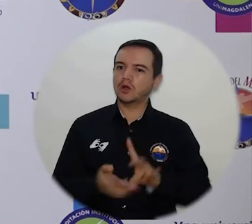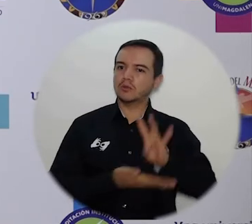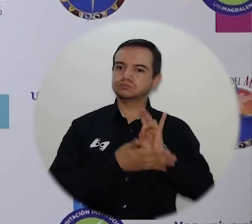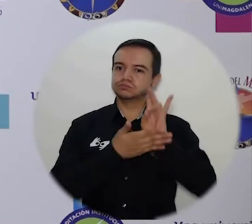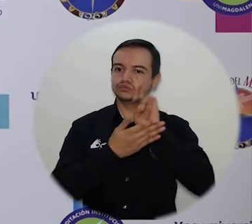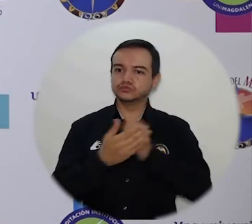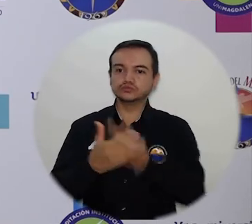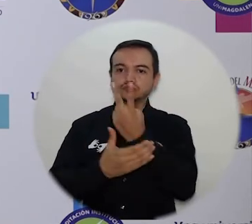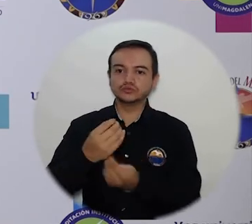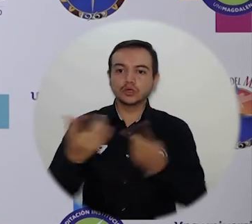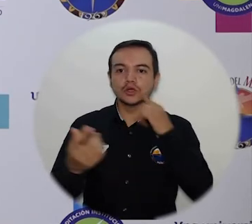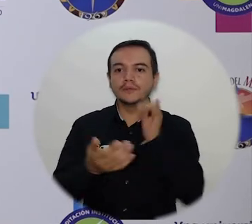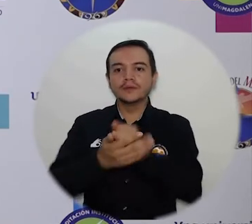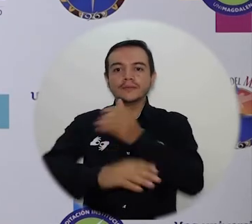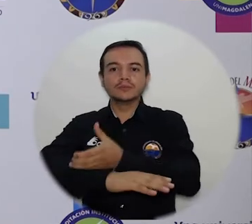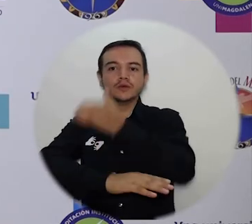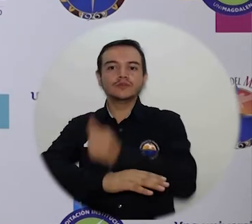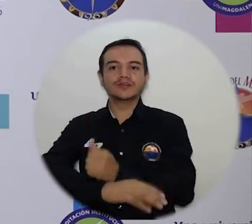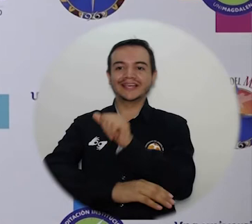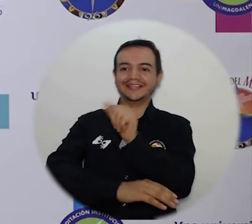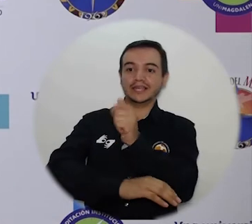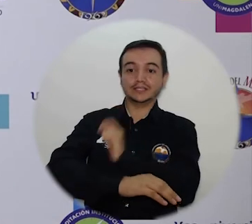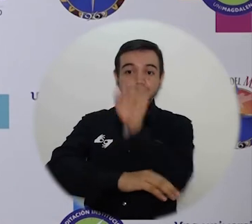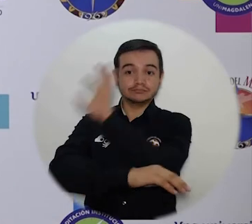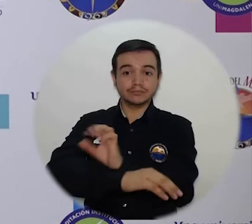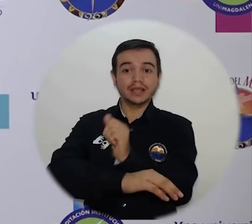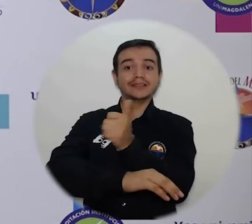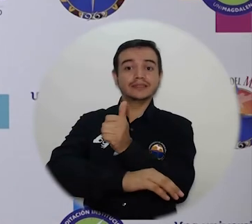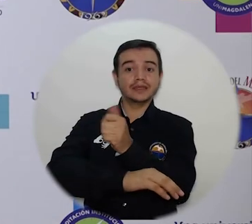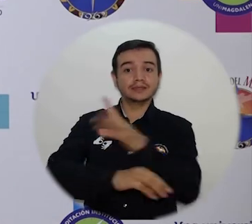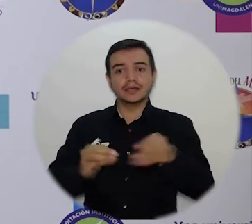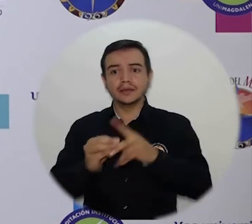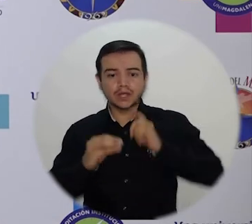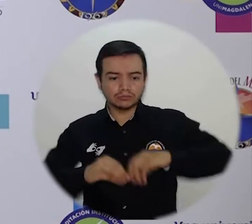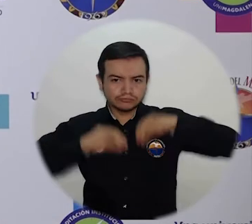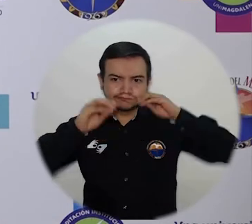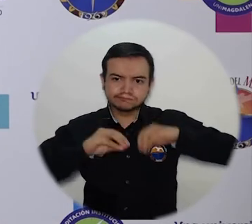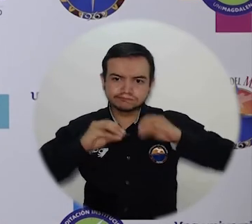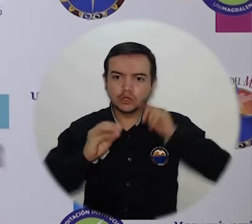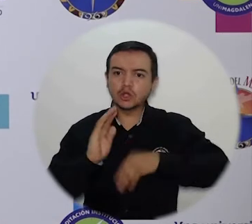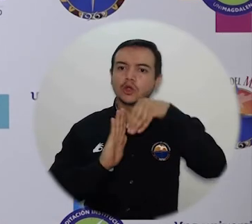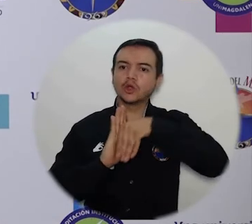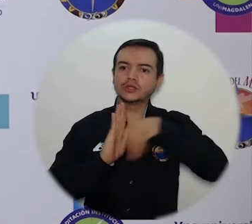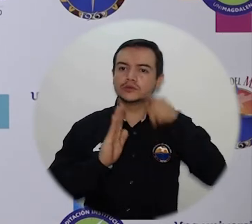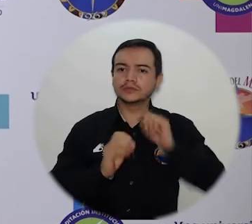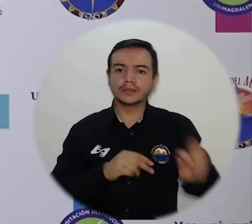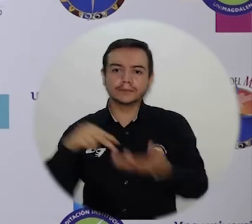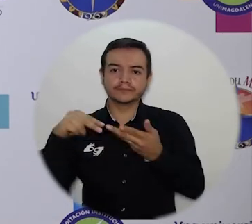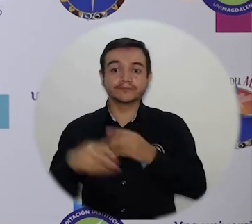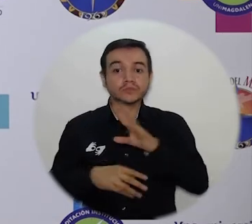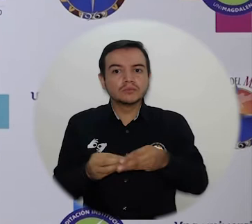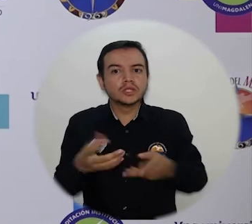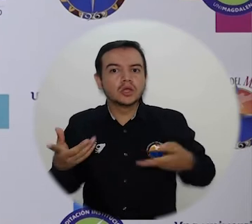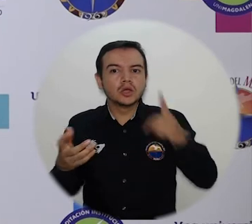bloque 10 y de la generación y creación de nuevos contenidos de aprendizaje, para dinamizar la creación de los nuevos doctorados, el doctorado en